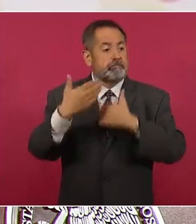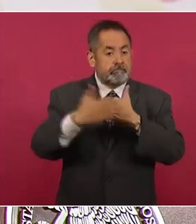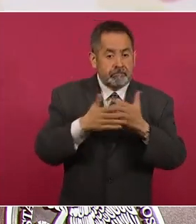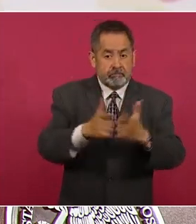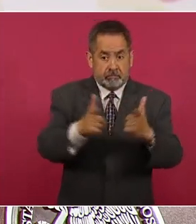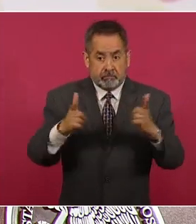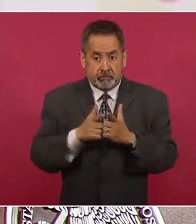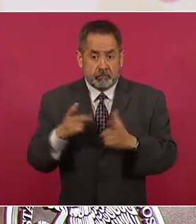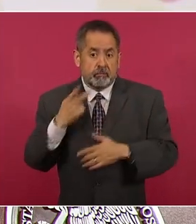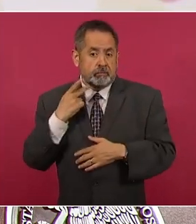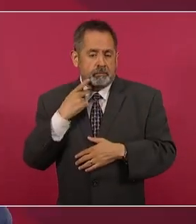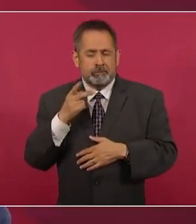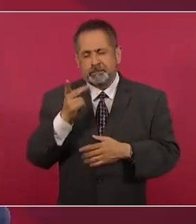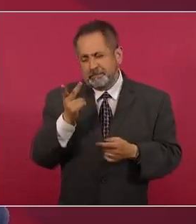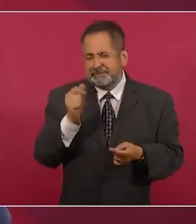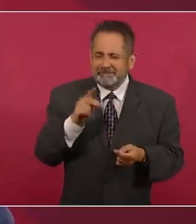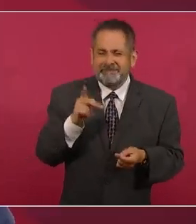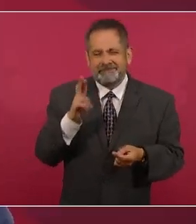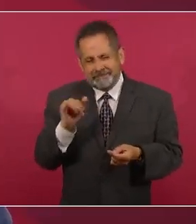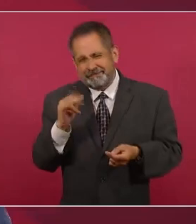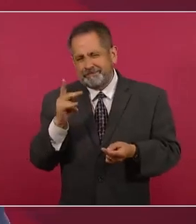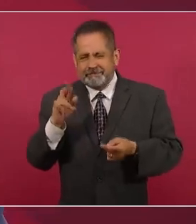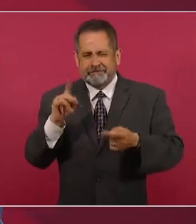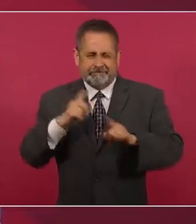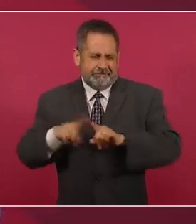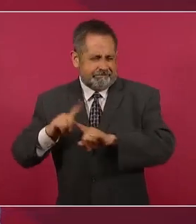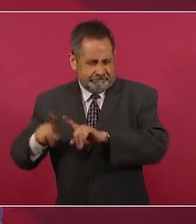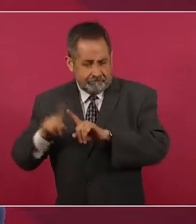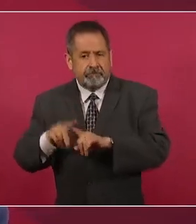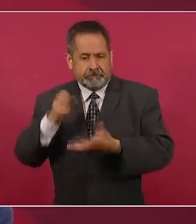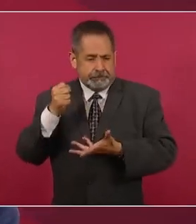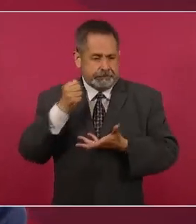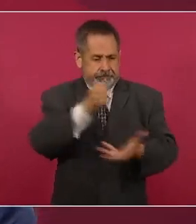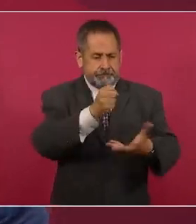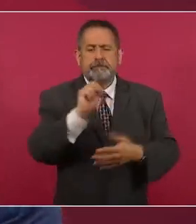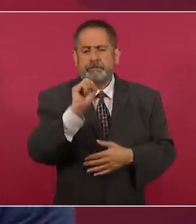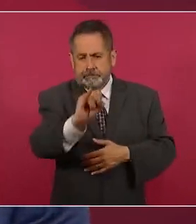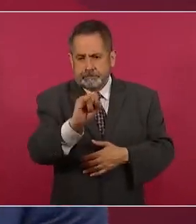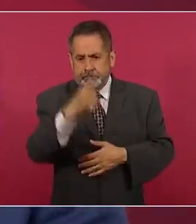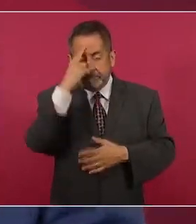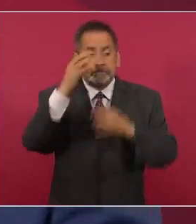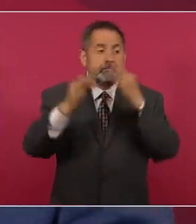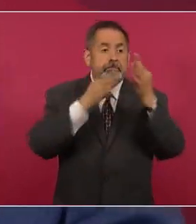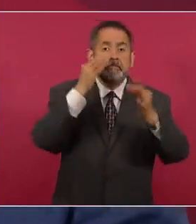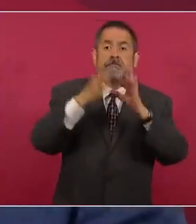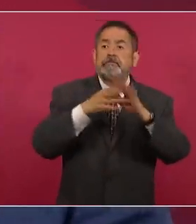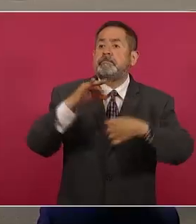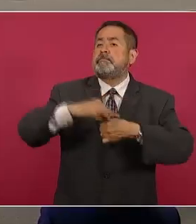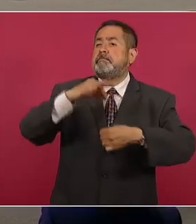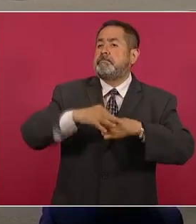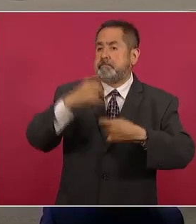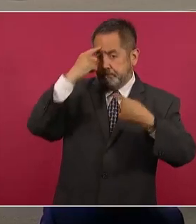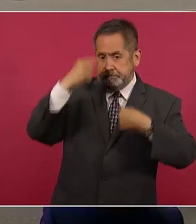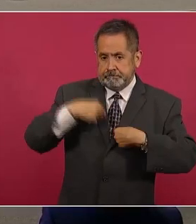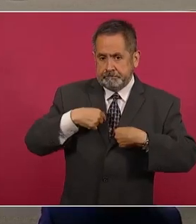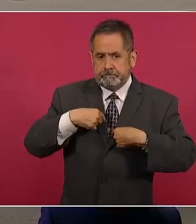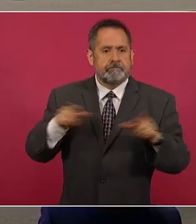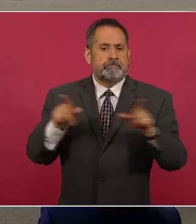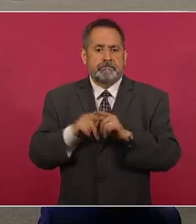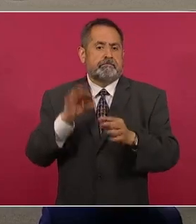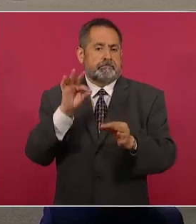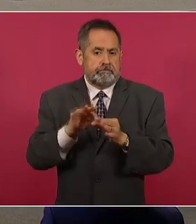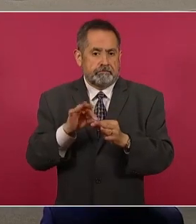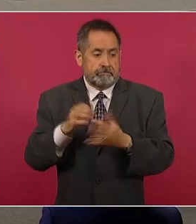dispongan de recursos públicos, pero no de financiamiento ordinario permanente. Como también ya lo apuntó el secretario de Gobernación,